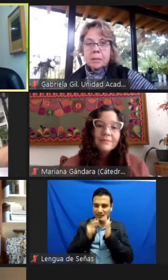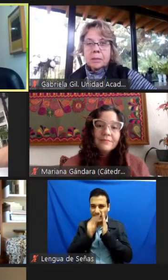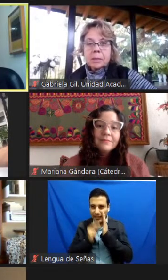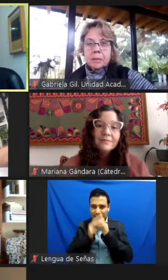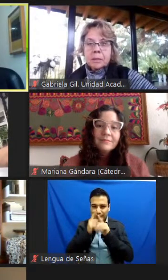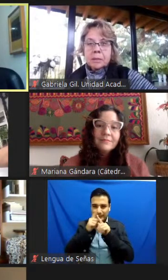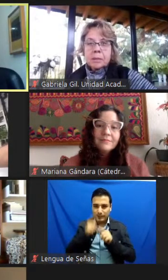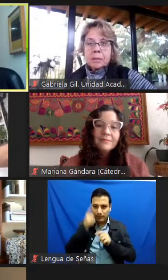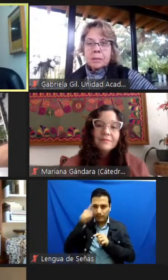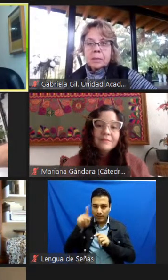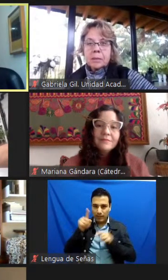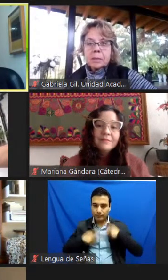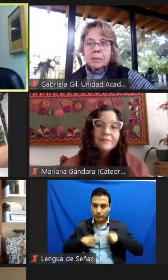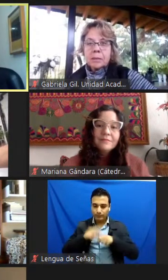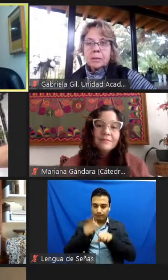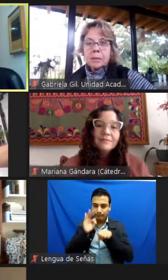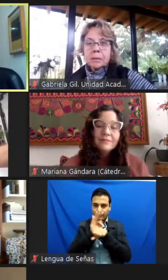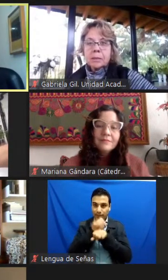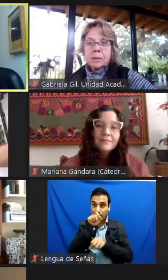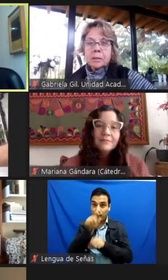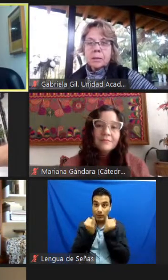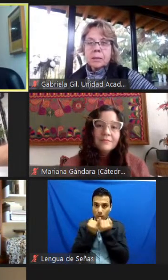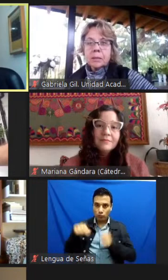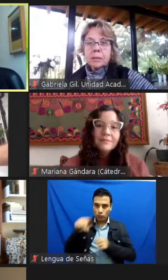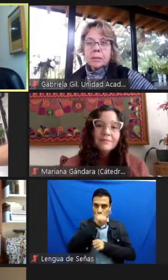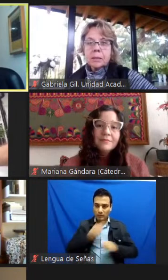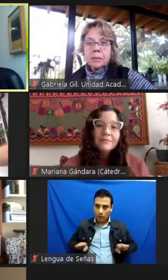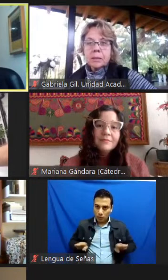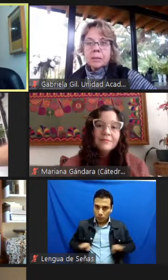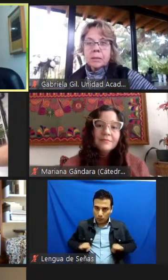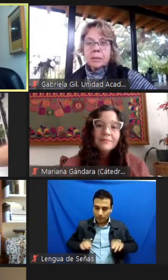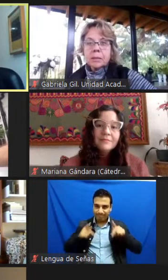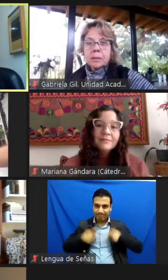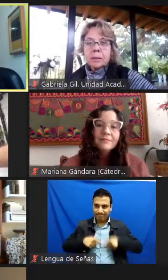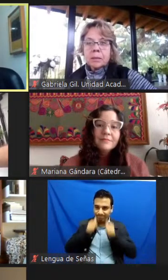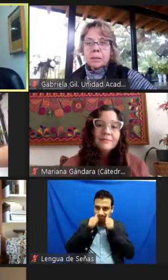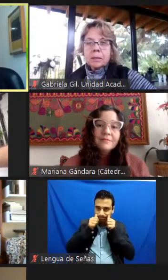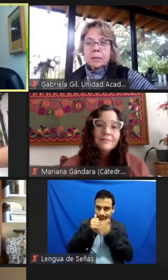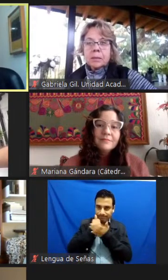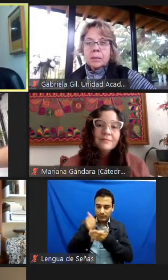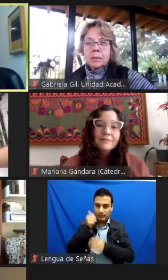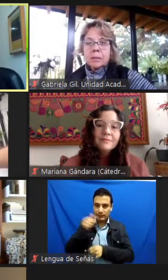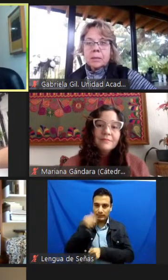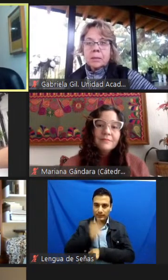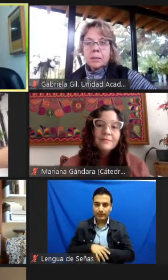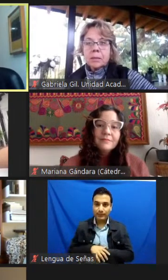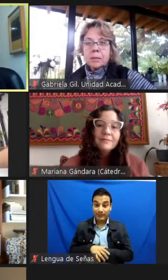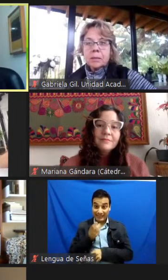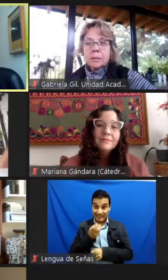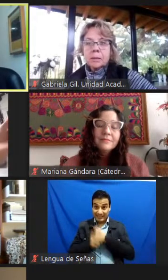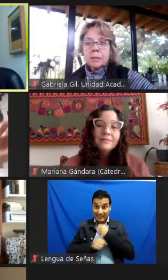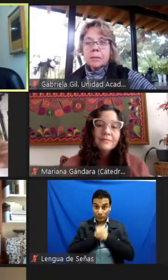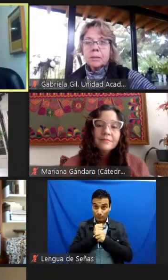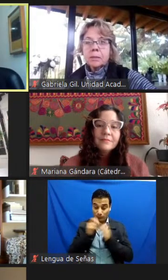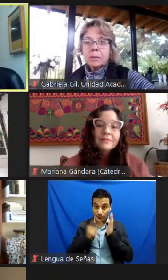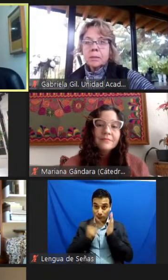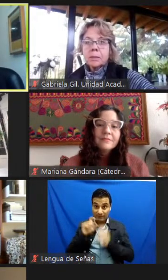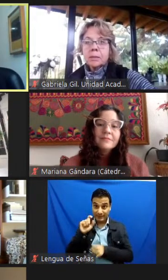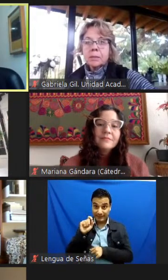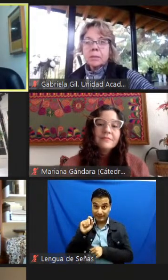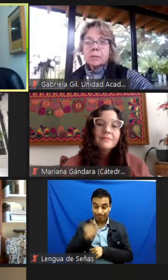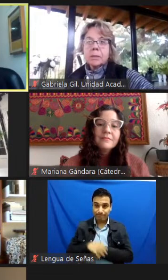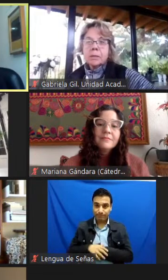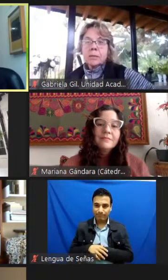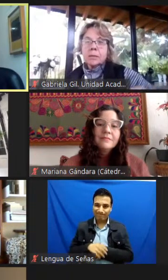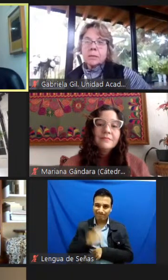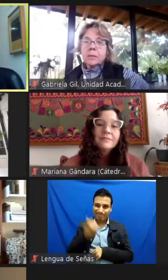pero así también en nuestras actitudes y en nuestros comportamientos. Este año, este 2020, la crisis del